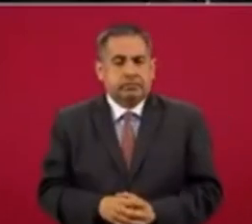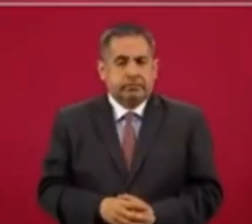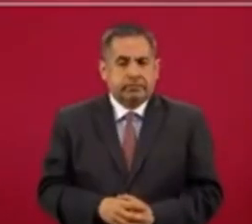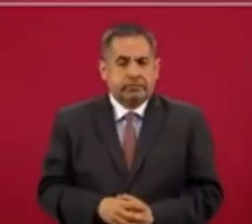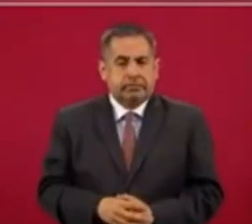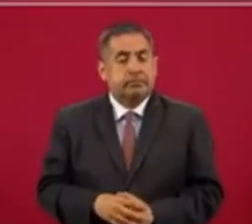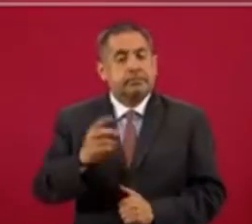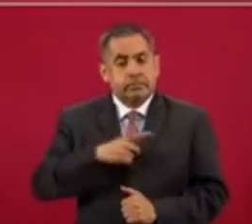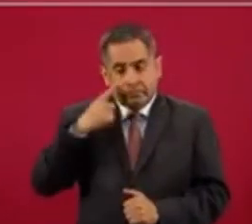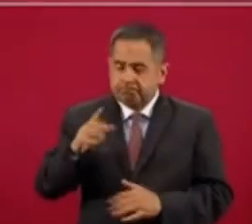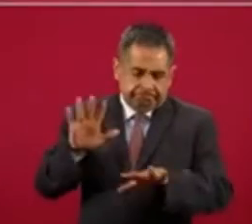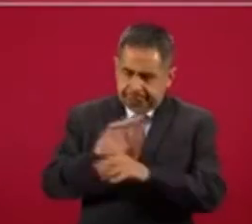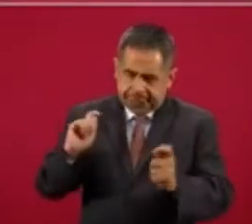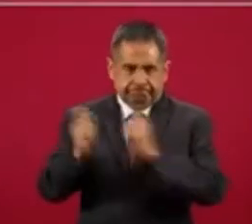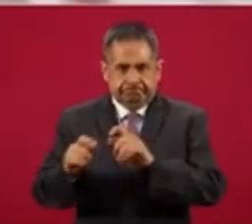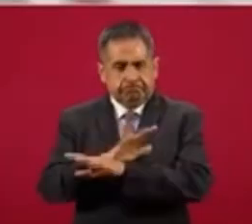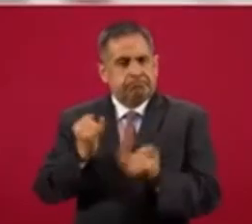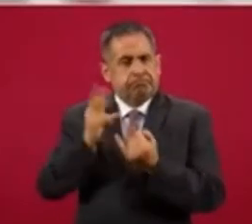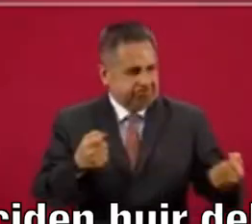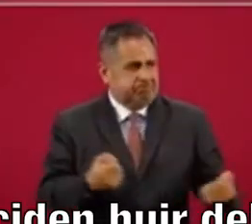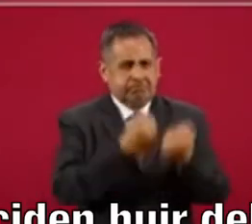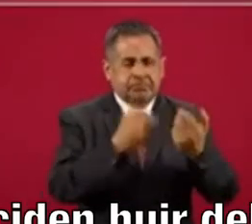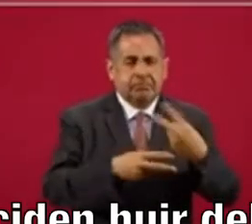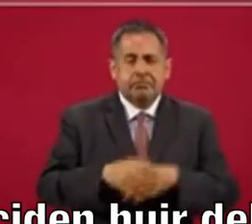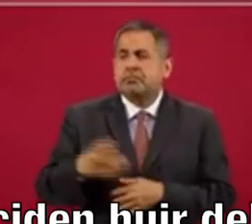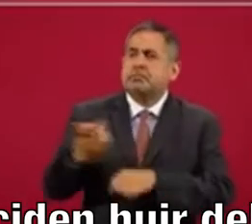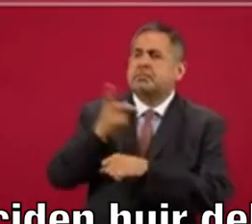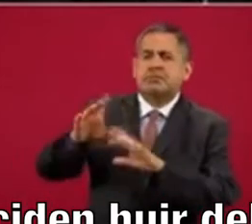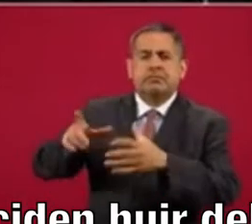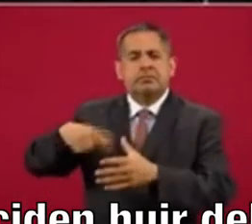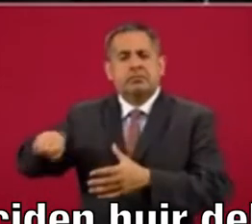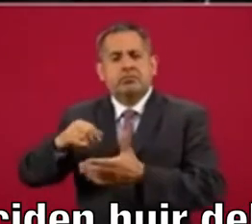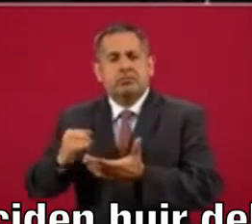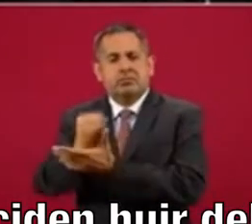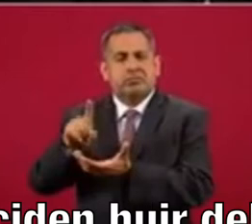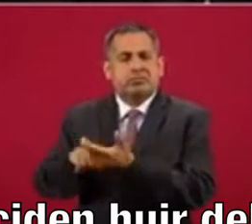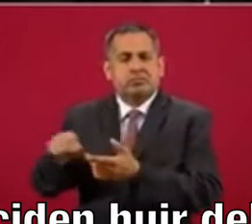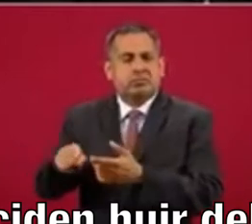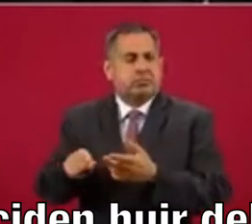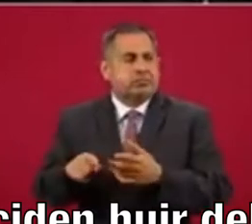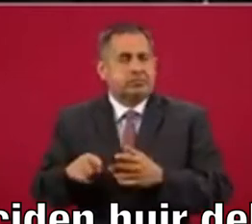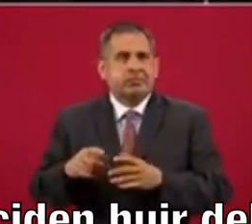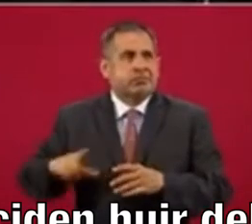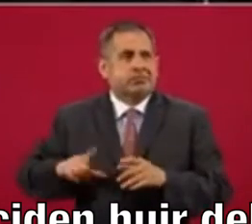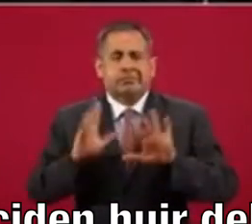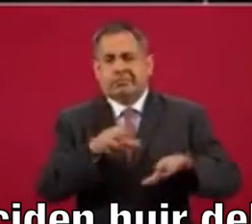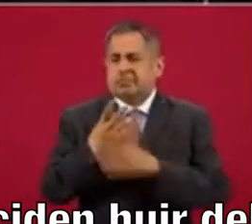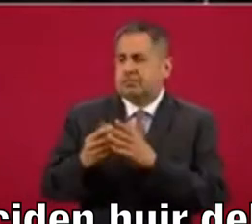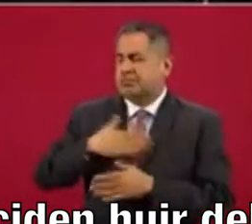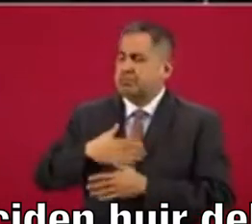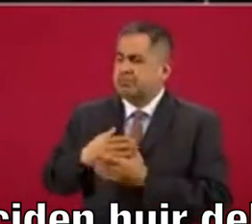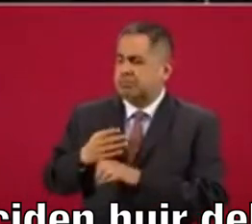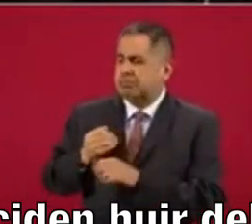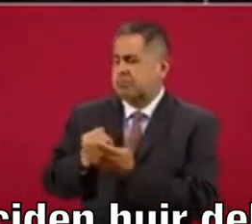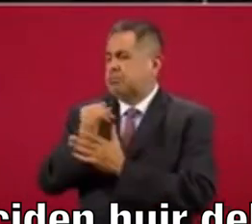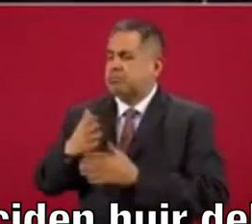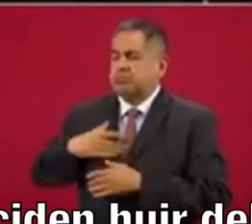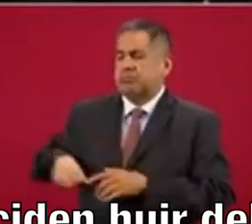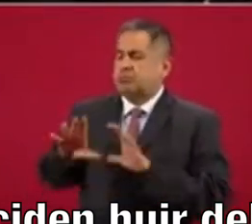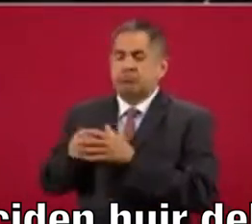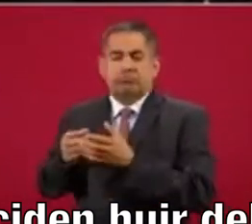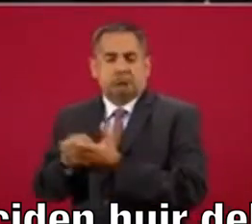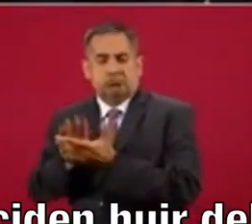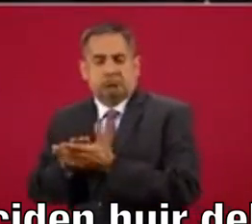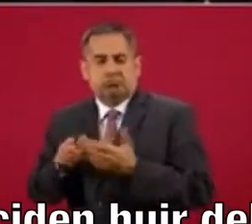Hay que buscar las transformaciones como se hizo en México. Entonces cuando estas comunidades deciden huir del gobierno, establecer sus propias formas de gobierno y